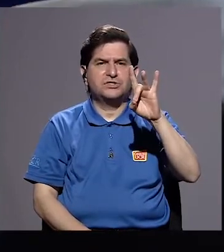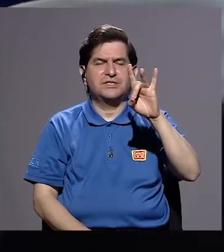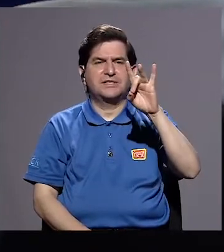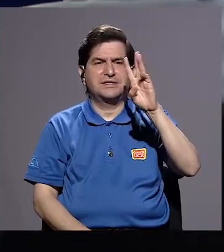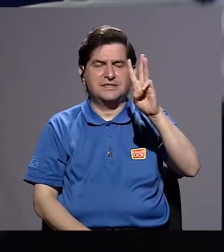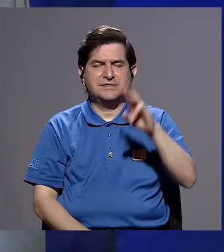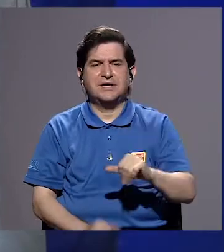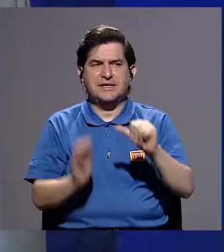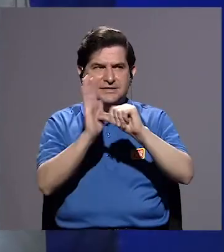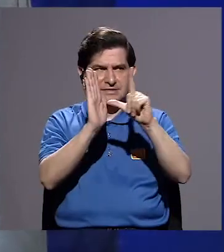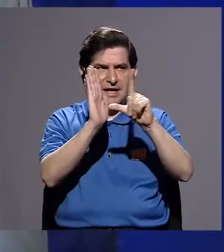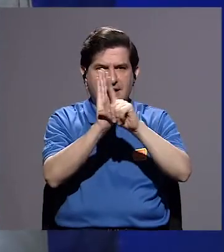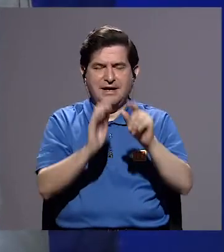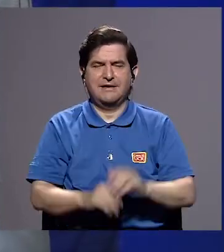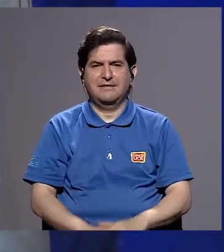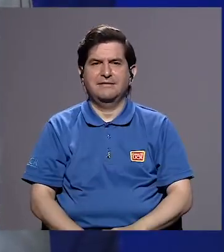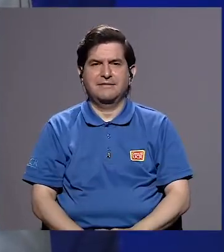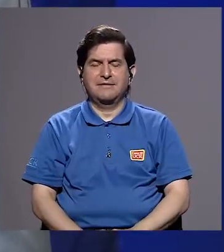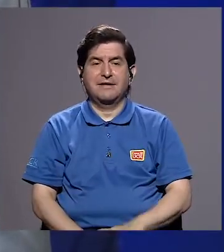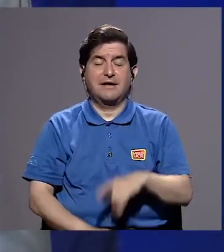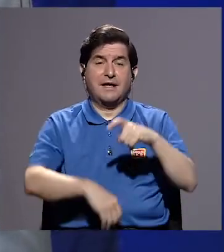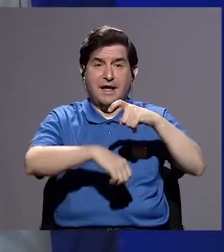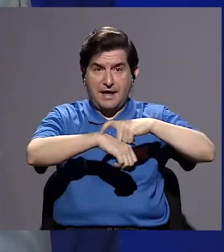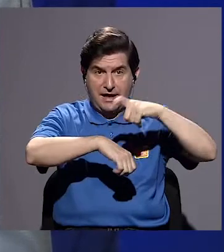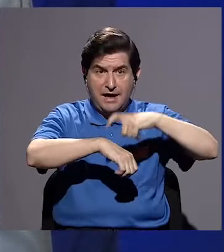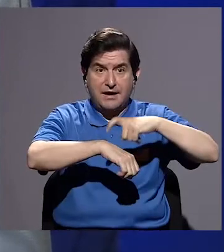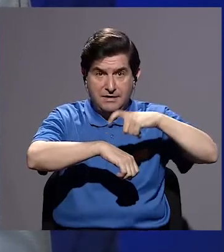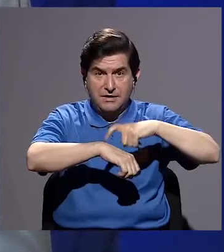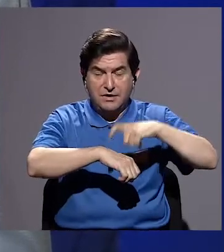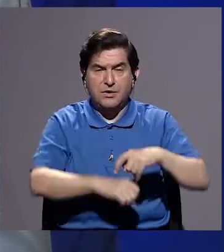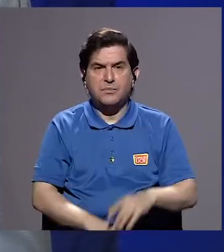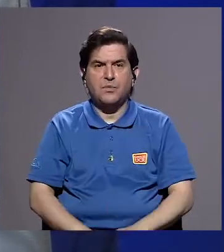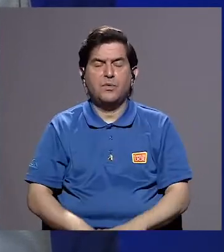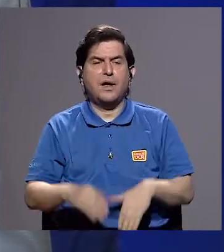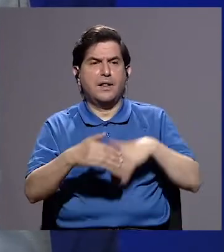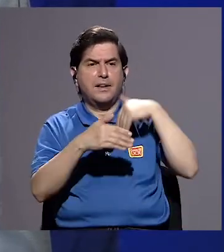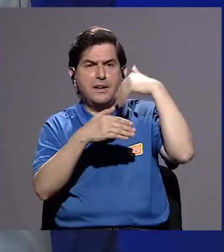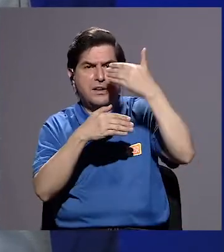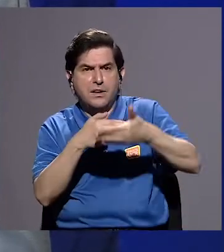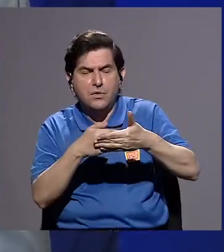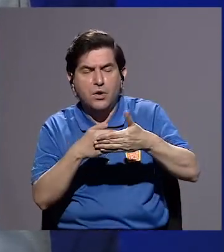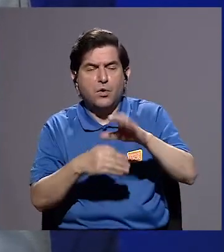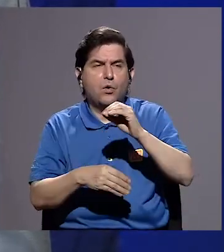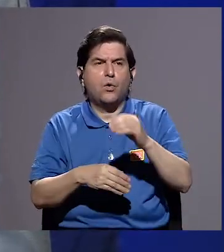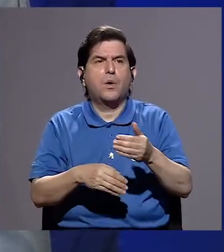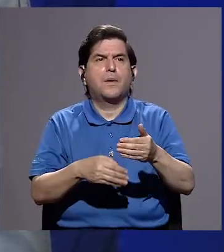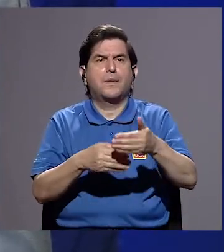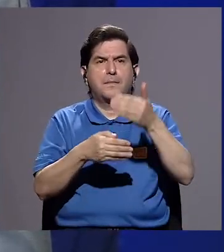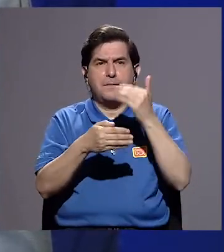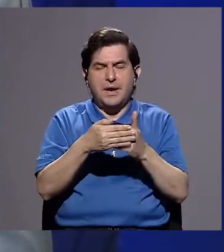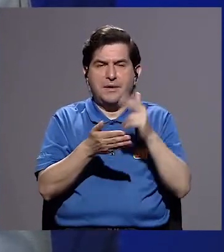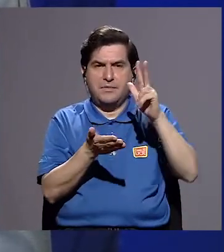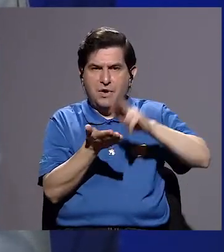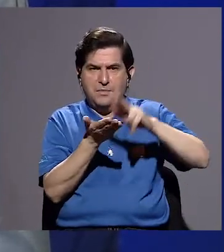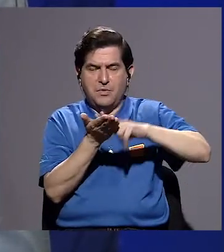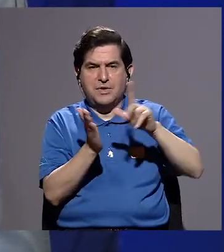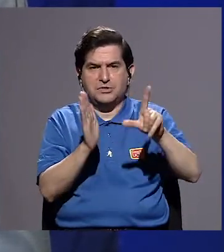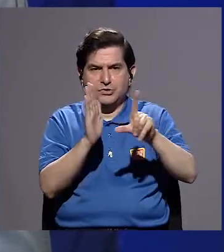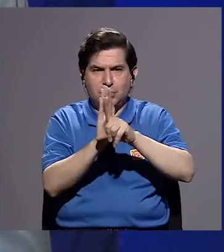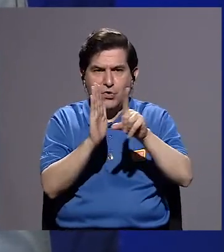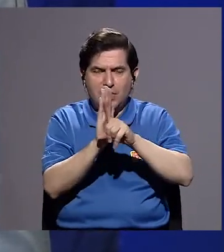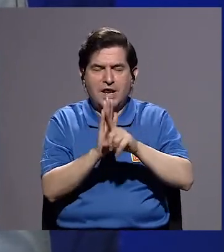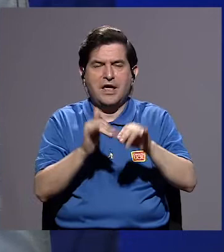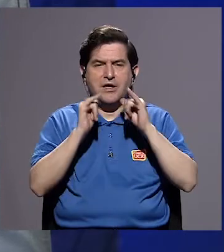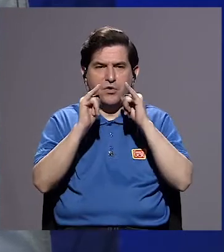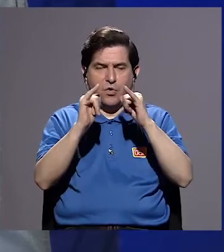Asamblea Legislativa. Ese es un periodo inmediatamente anterior a la aprobación